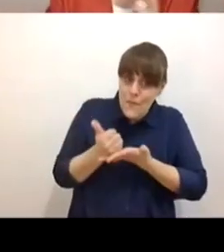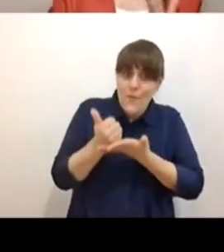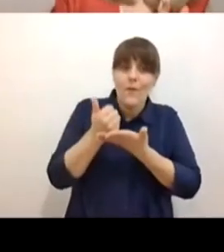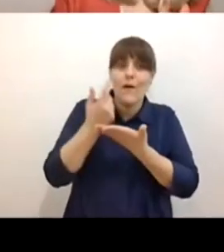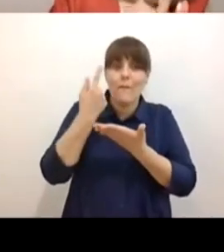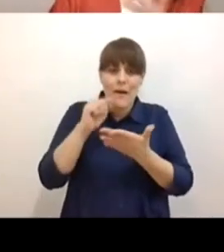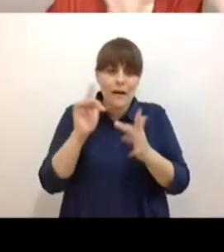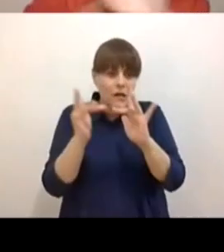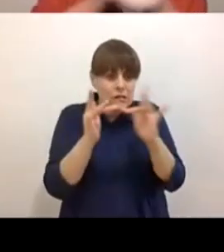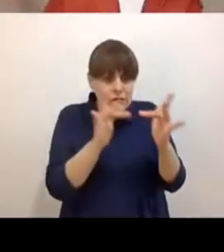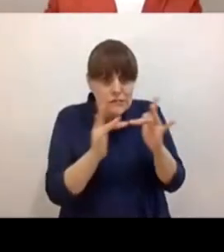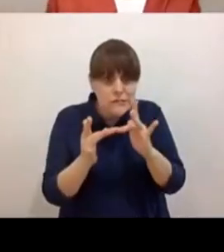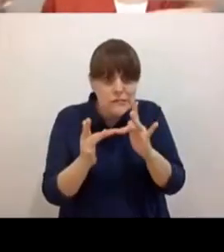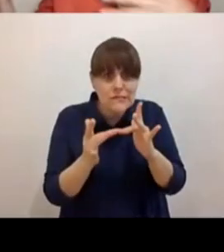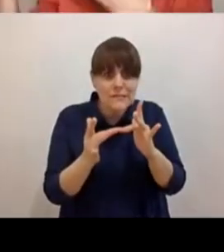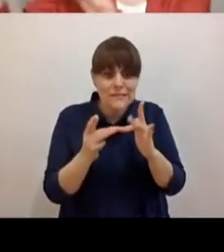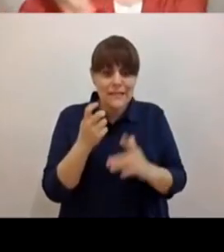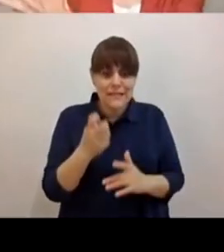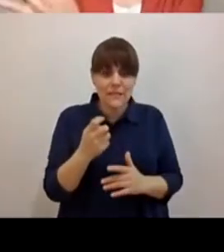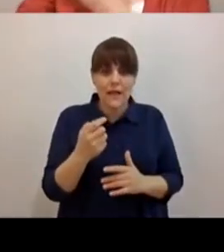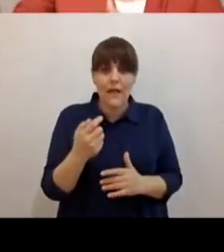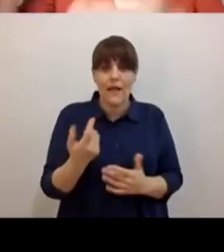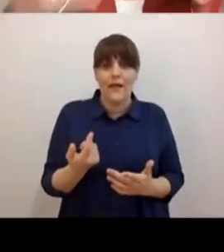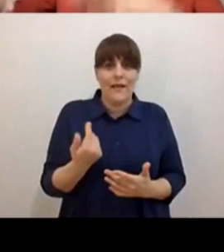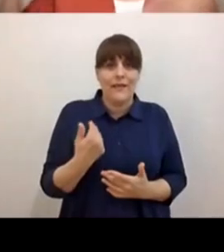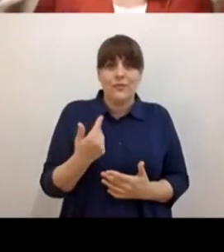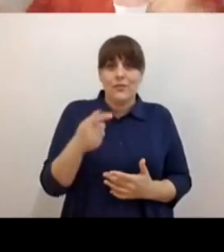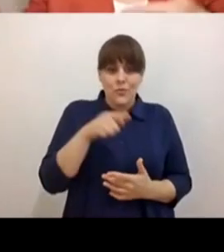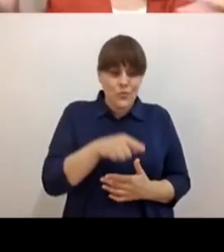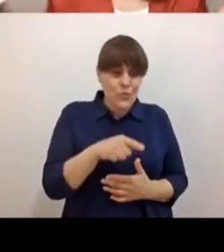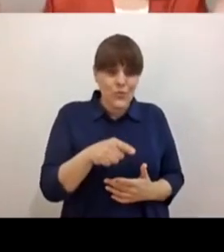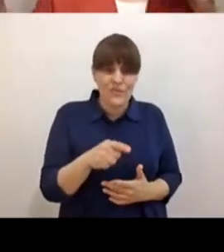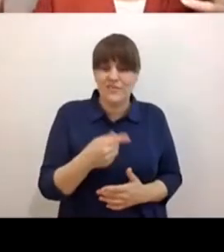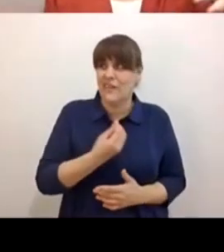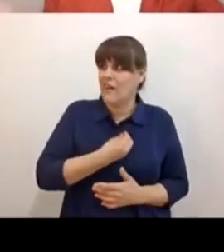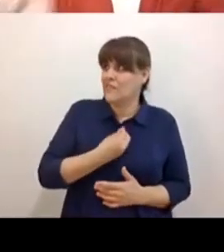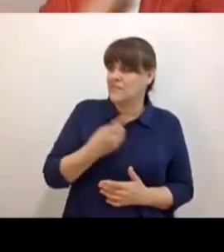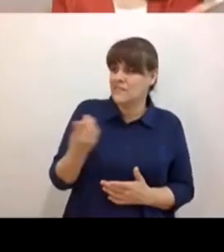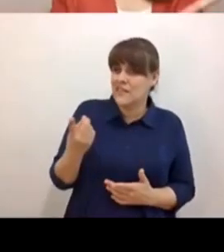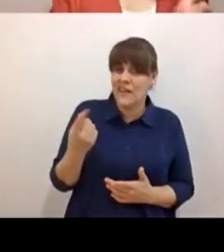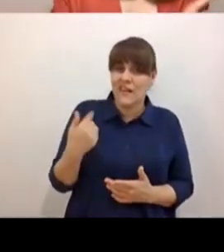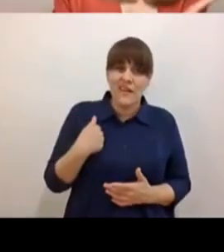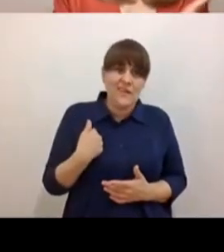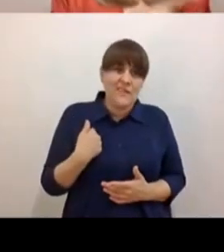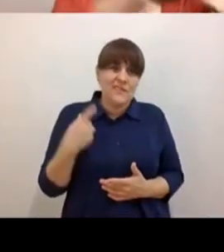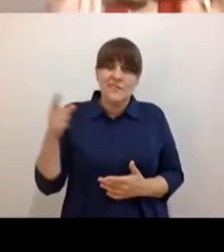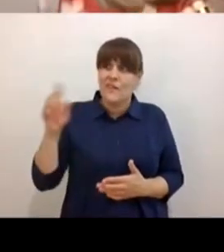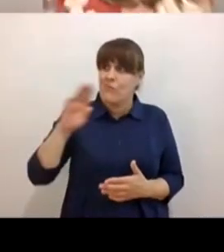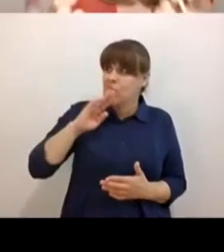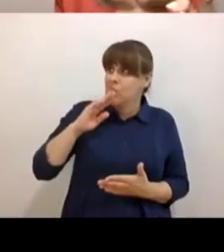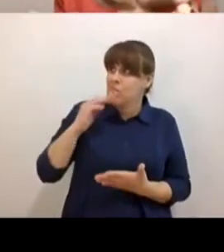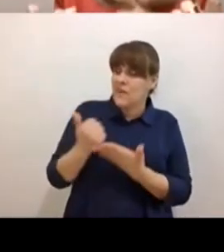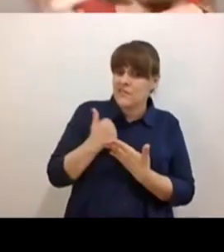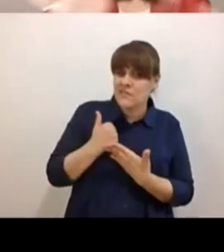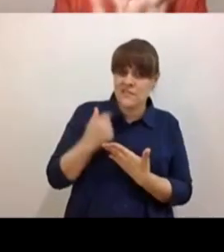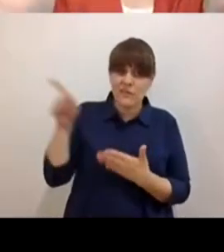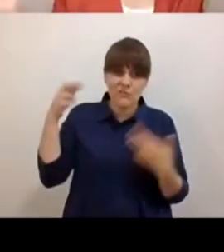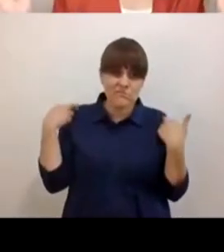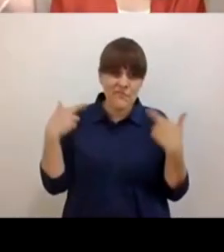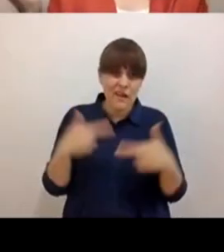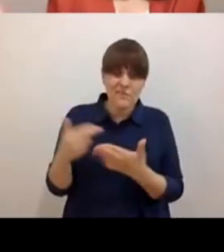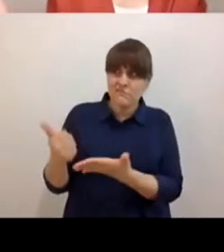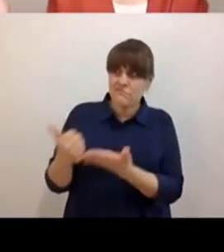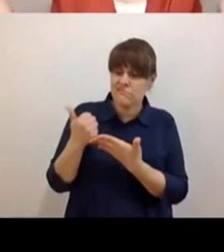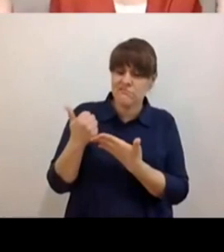conexiones, que es terrible, de por si no la soportas y ahora súmale, ¿no? Que tiene que ser tu miss y que te tiene que ayudar y que,